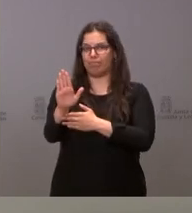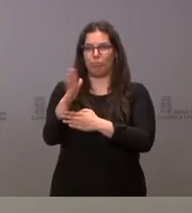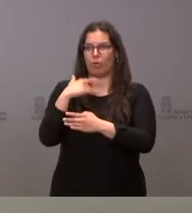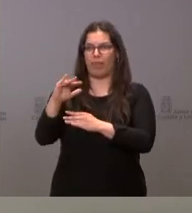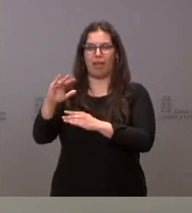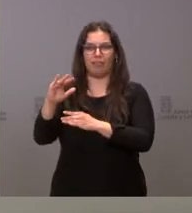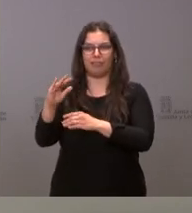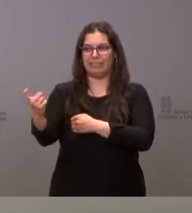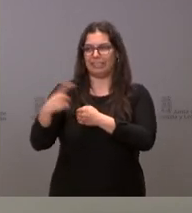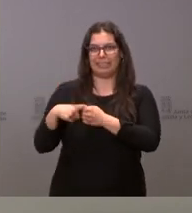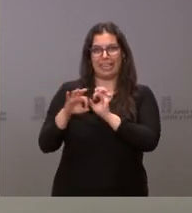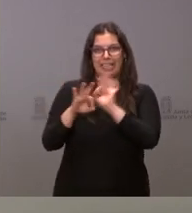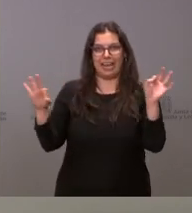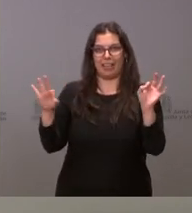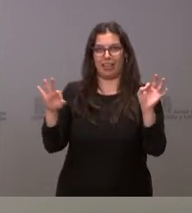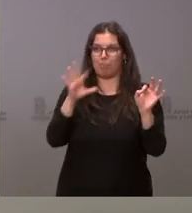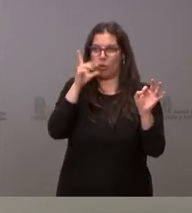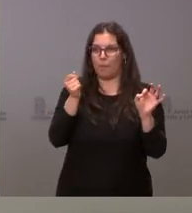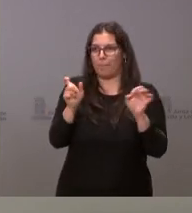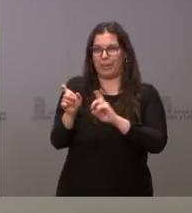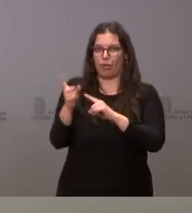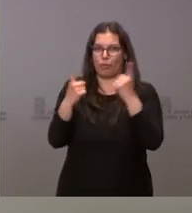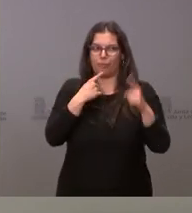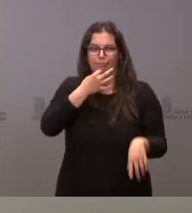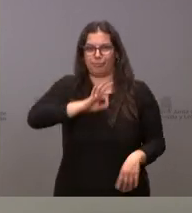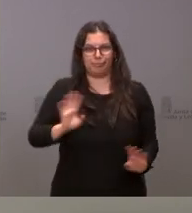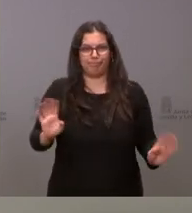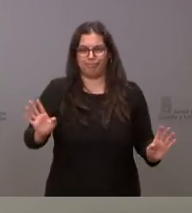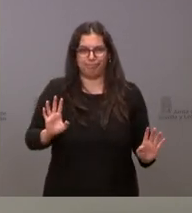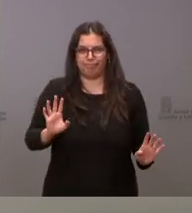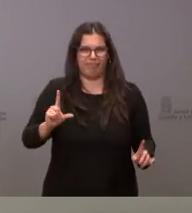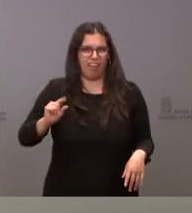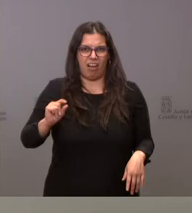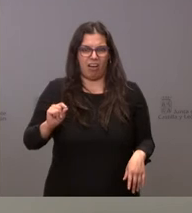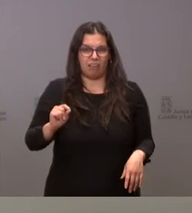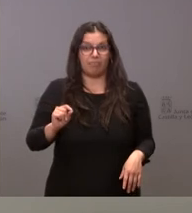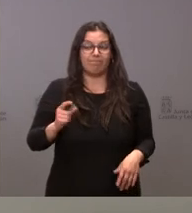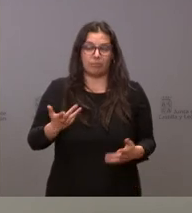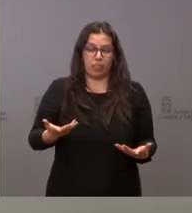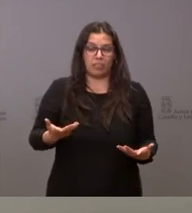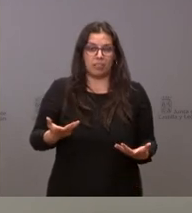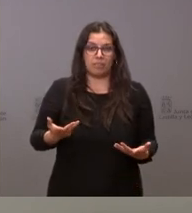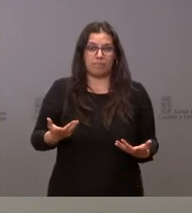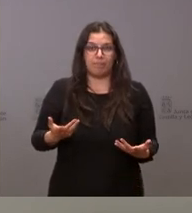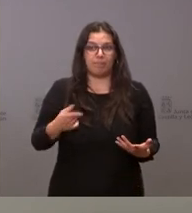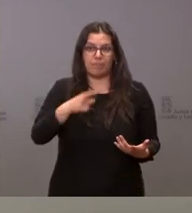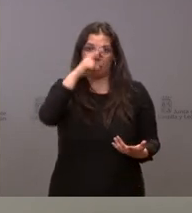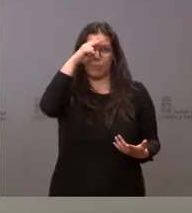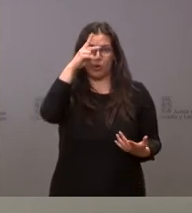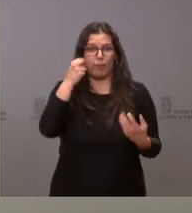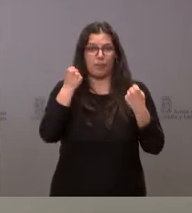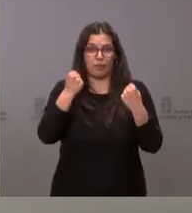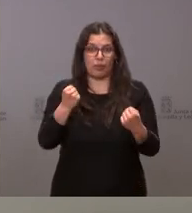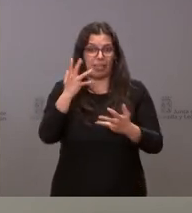hay posibles citadores que no se presentan y esto es una preocupación que tenemos